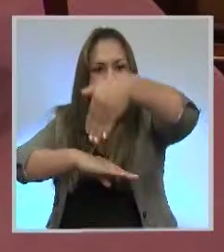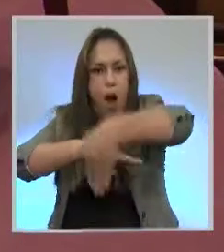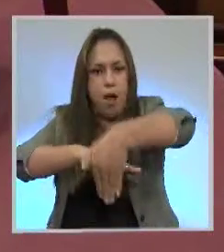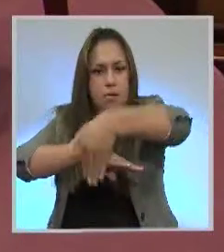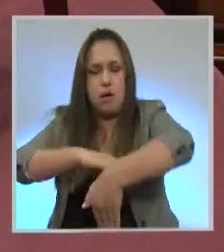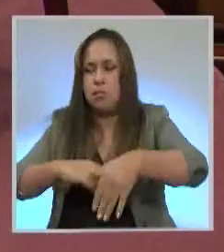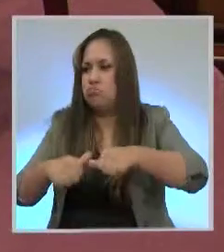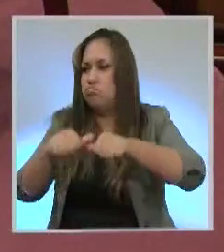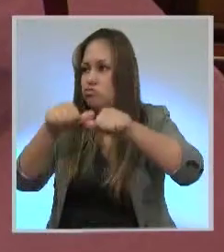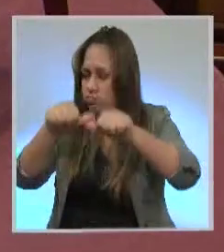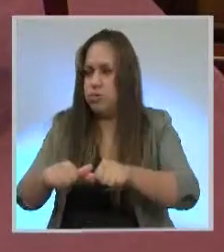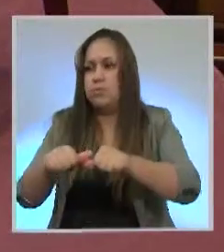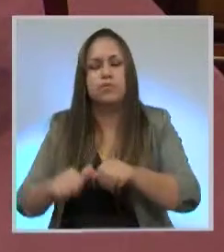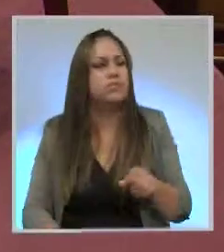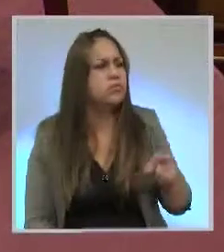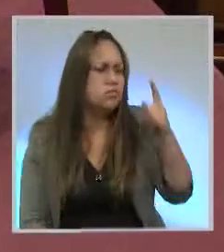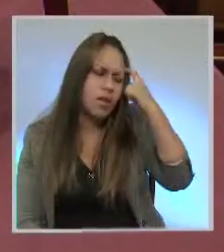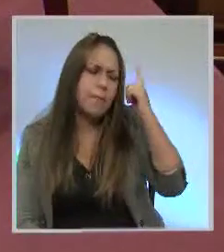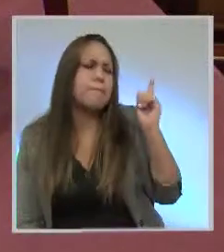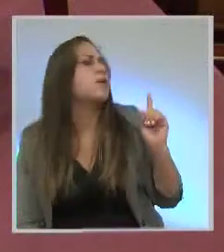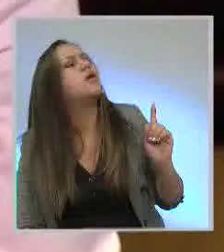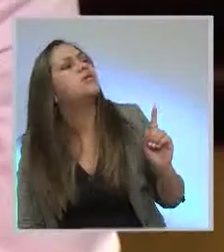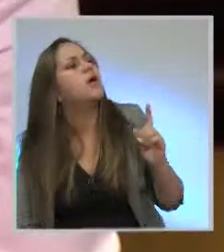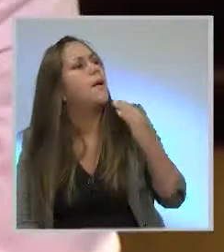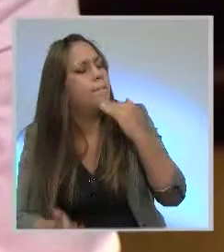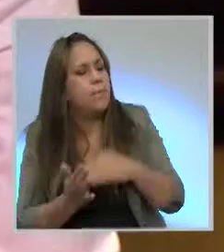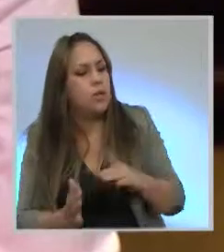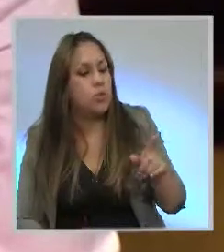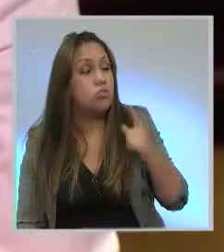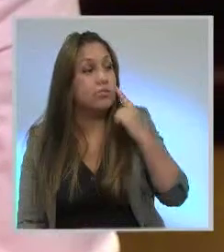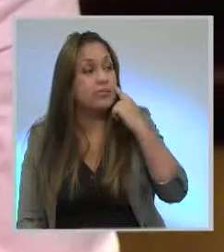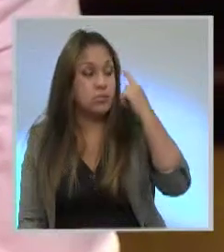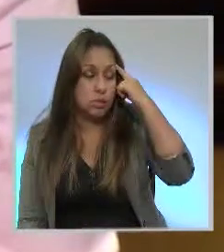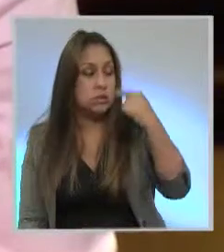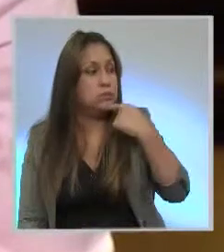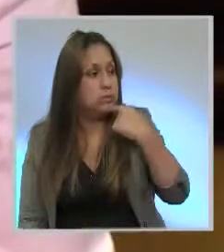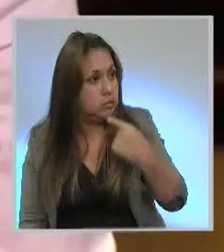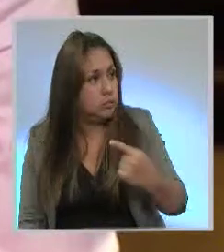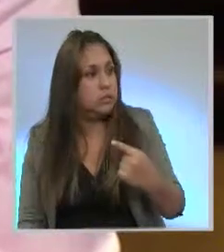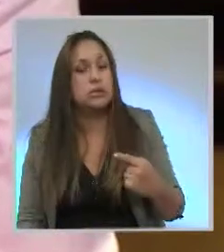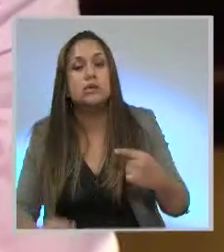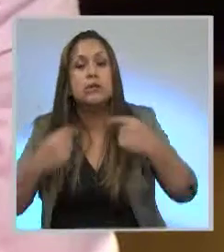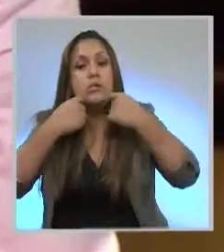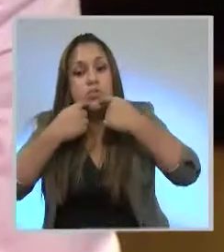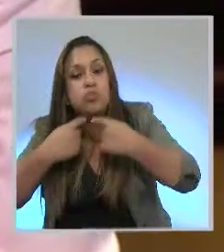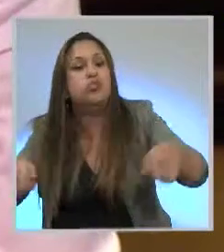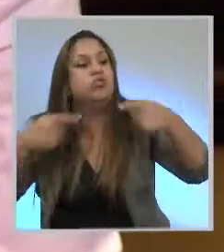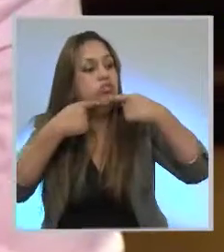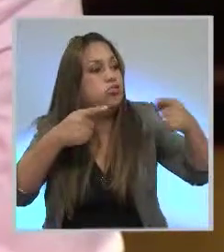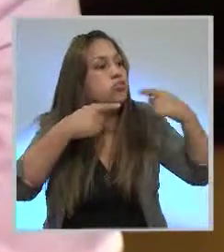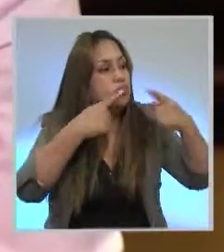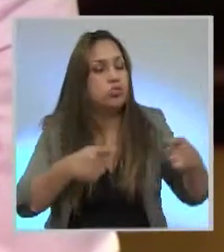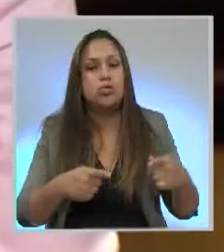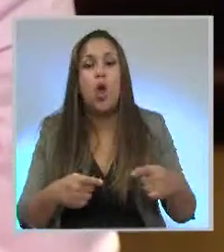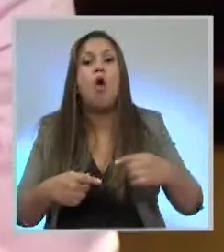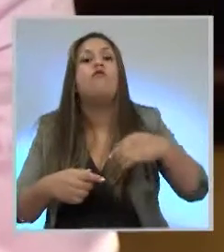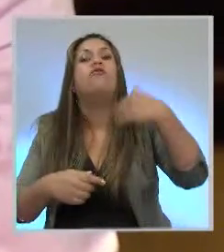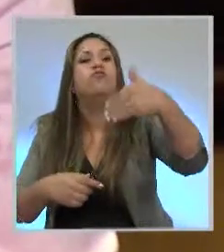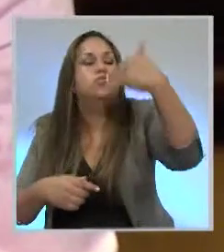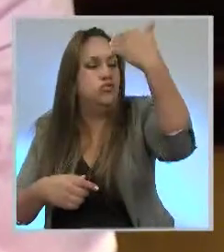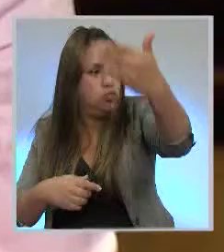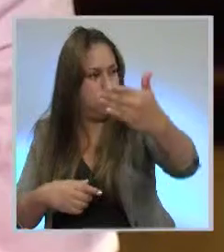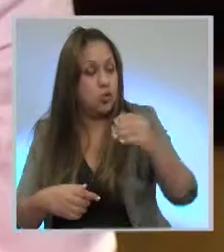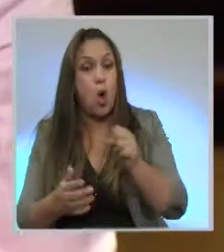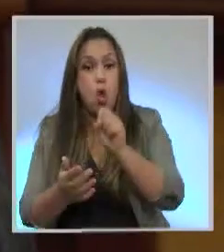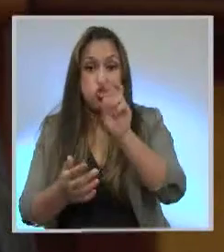le merece a usted esta posibilidad que dejó abierta el presidente de la República respecto de convocar a una consulta popular sobre estos dos